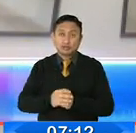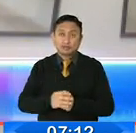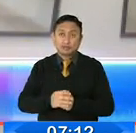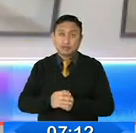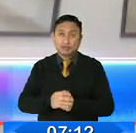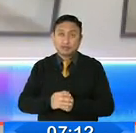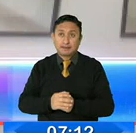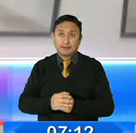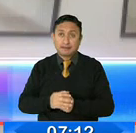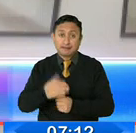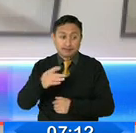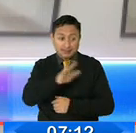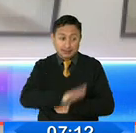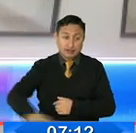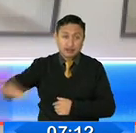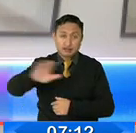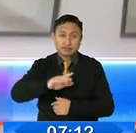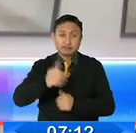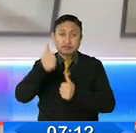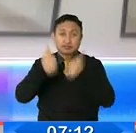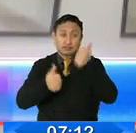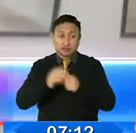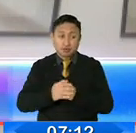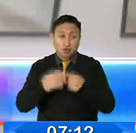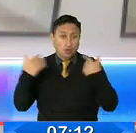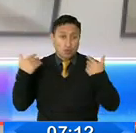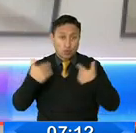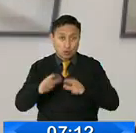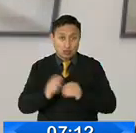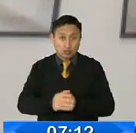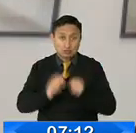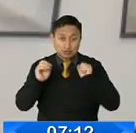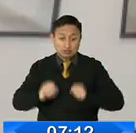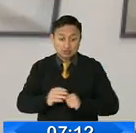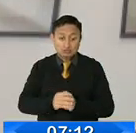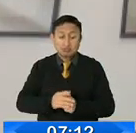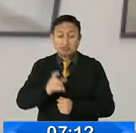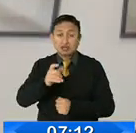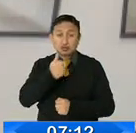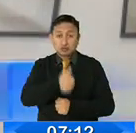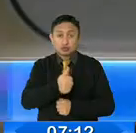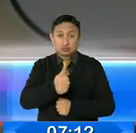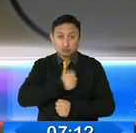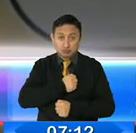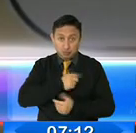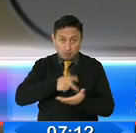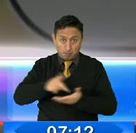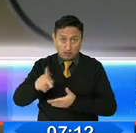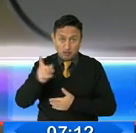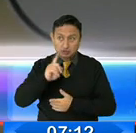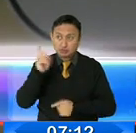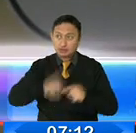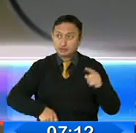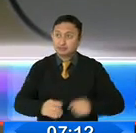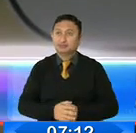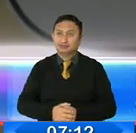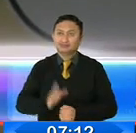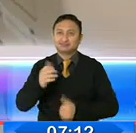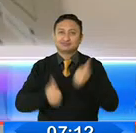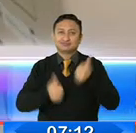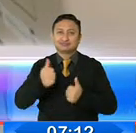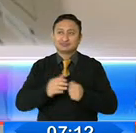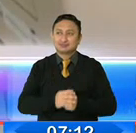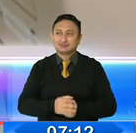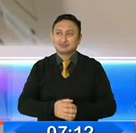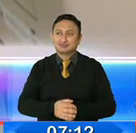libertad a que el cheque abierto sea el que finalmente financie. Si bien existen candidatos que pueden tener